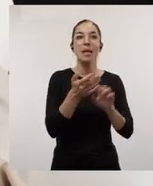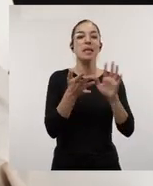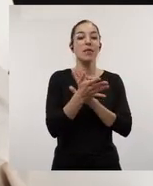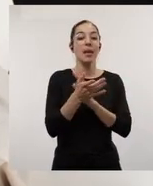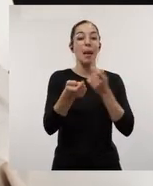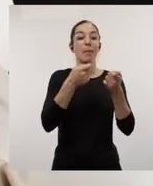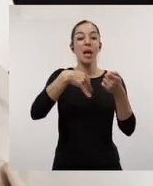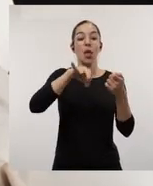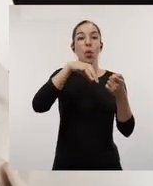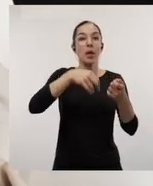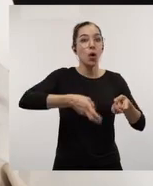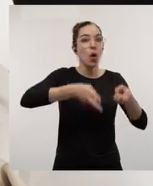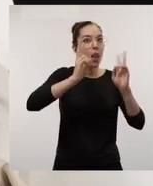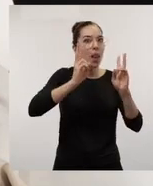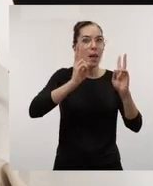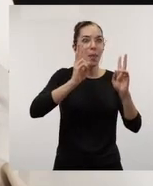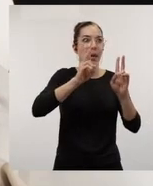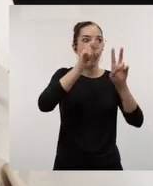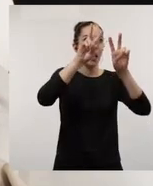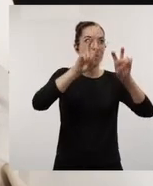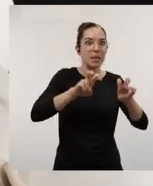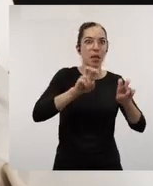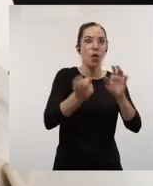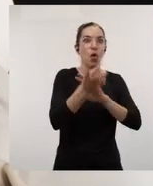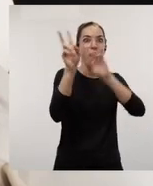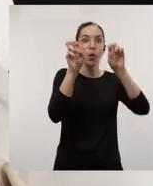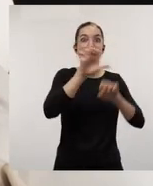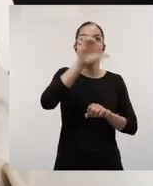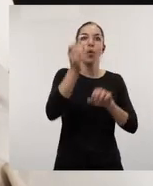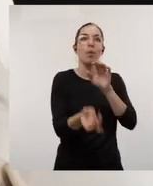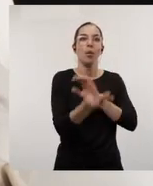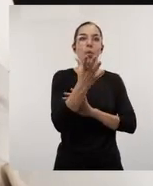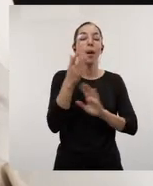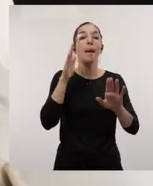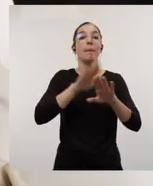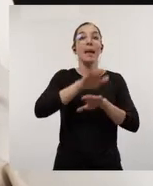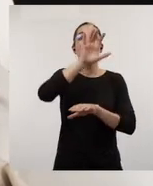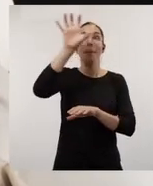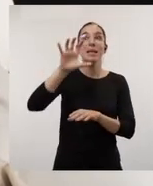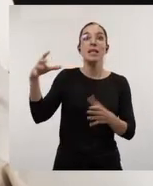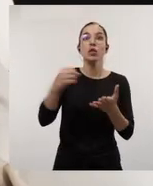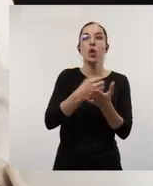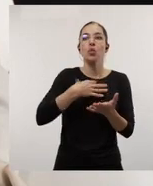generar un mercado único y libre de investigación e innovación en toda Europa. Para que todos los países podamos